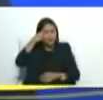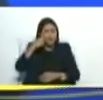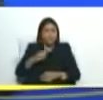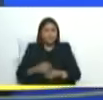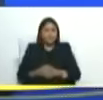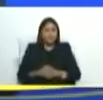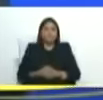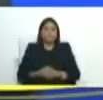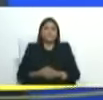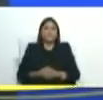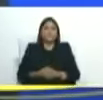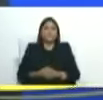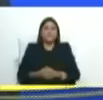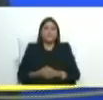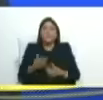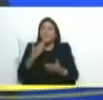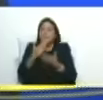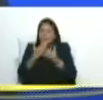si me lo permiten